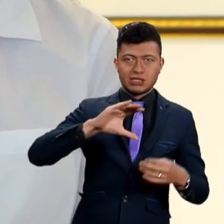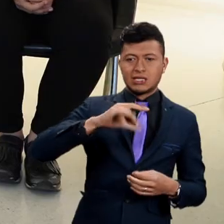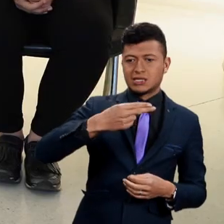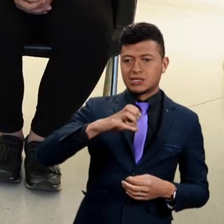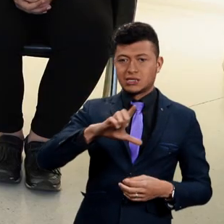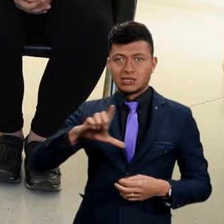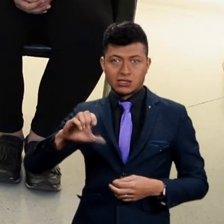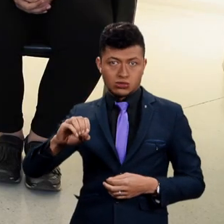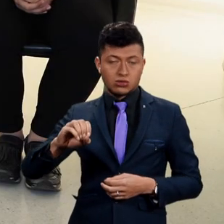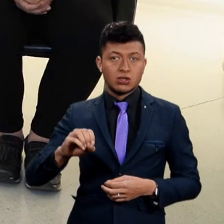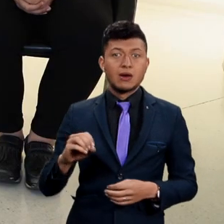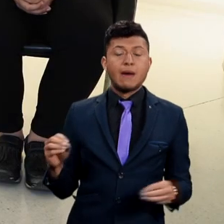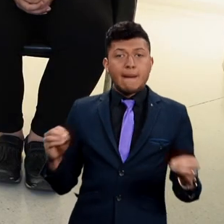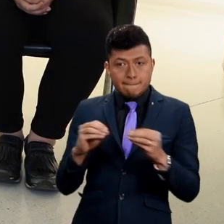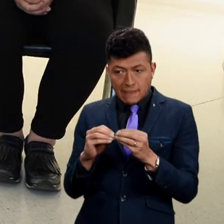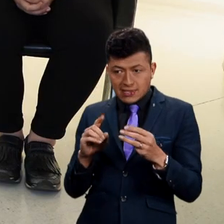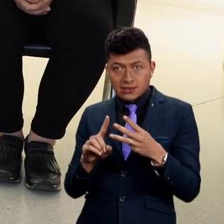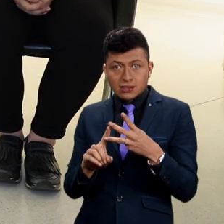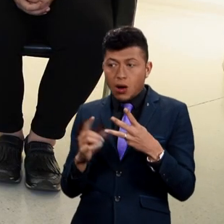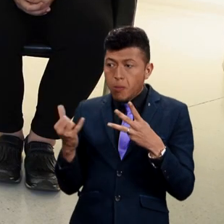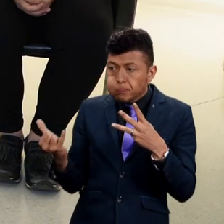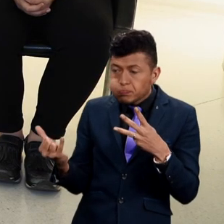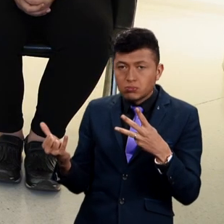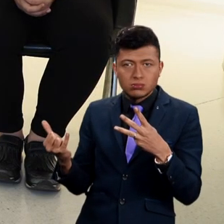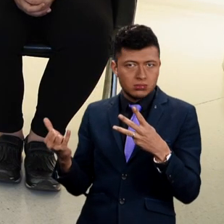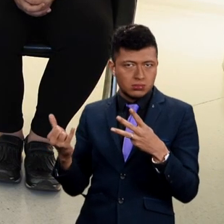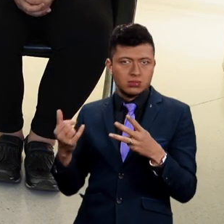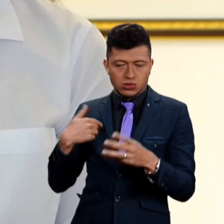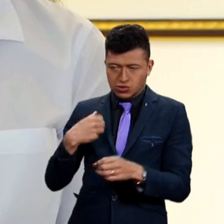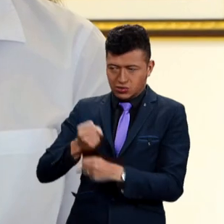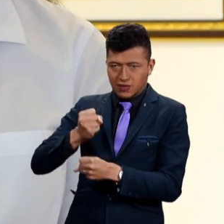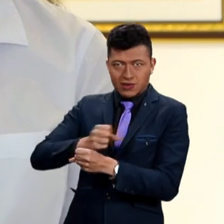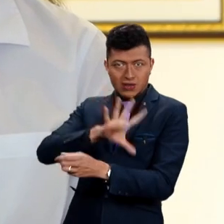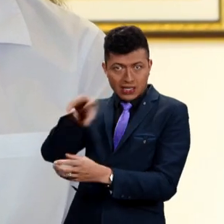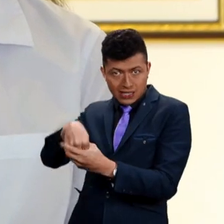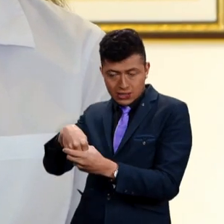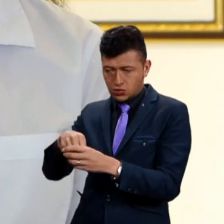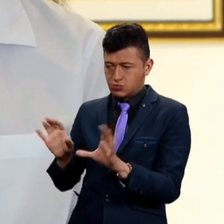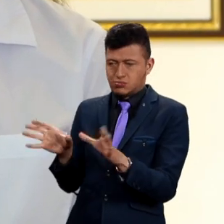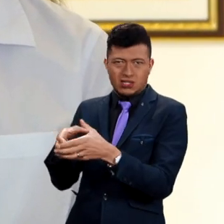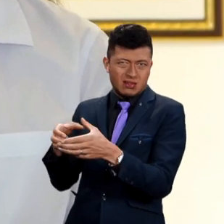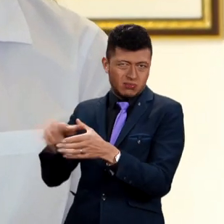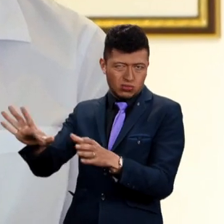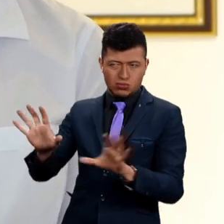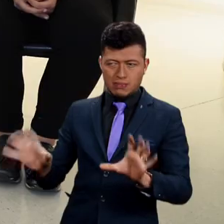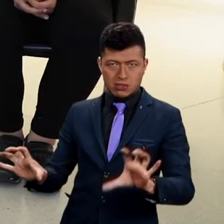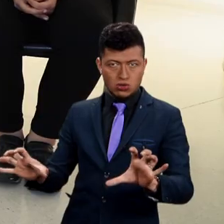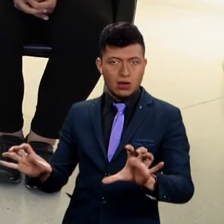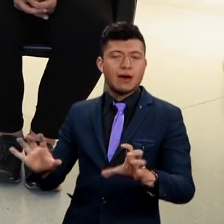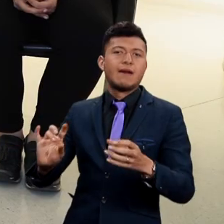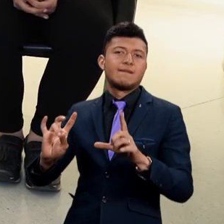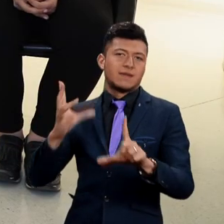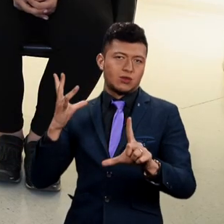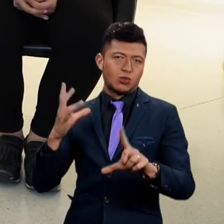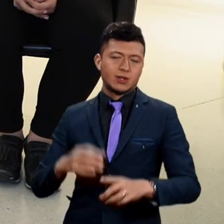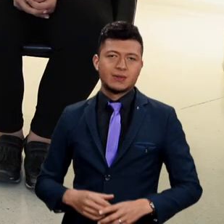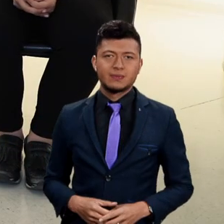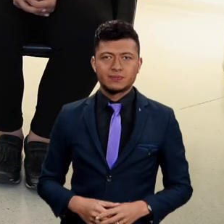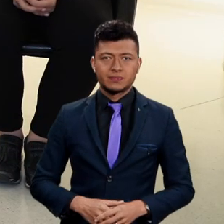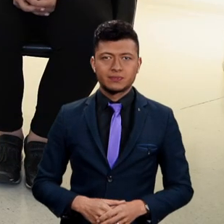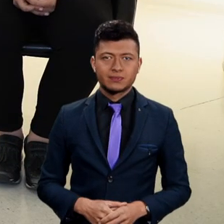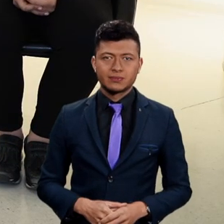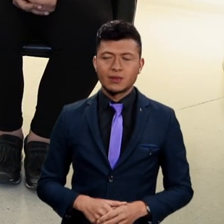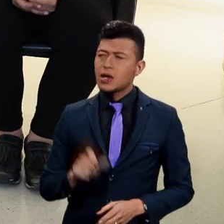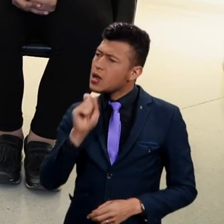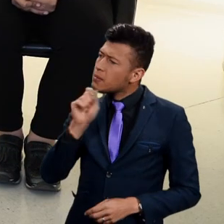inglés, estoy en un nivel A2 y también me dedico a un proyecto de buena emisora virtual. Camila, ¿cómo influye